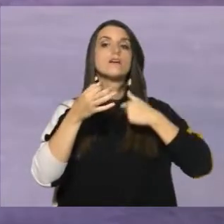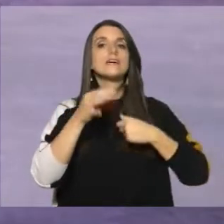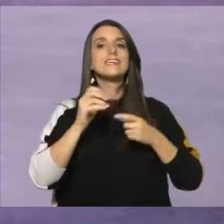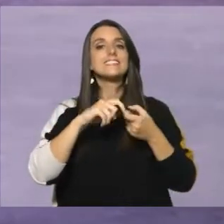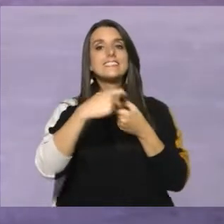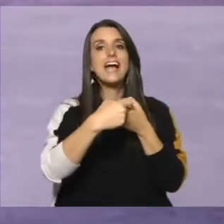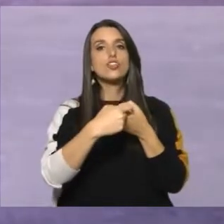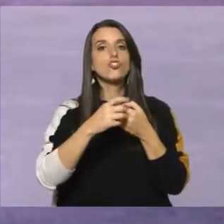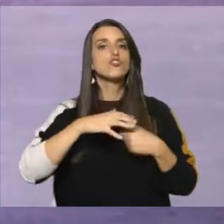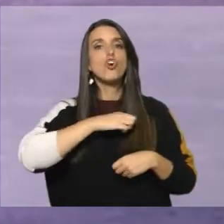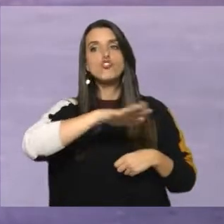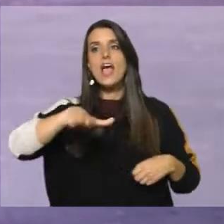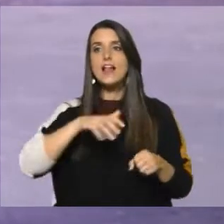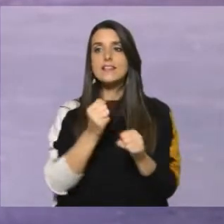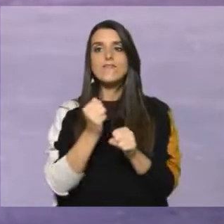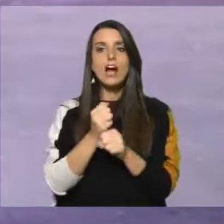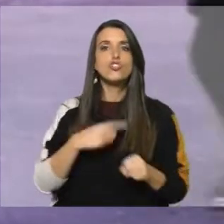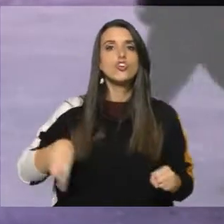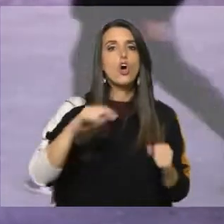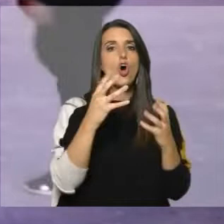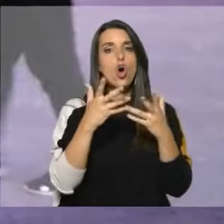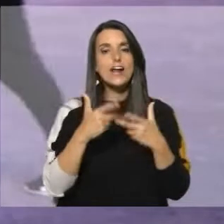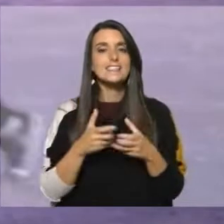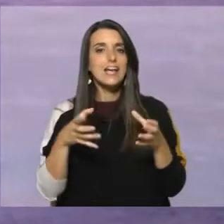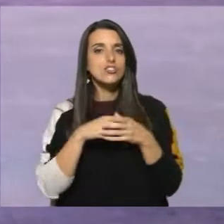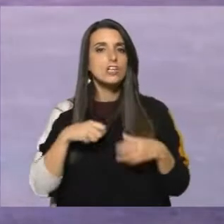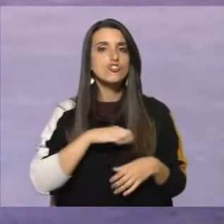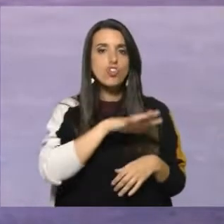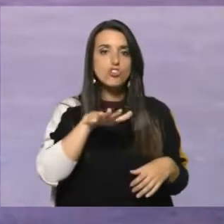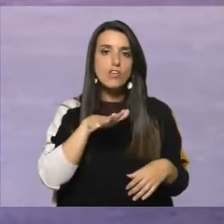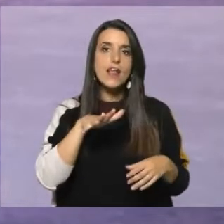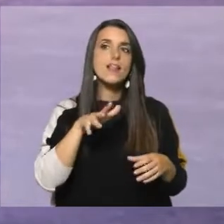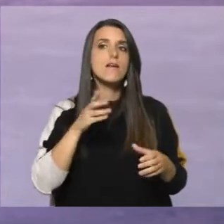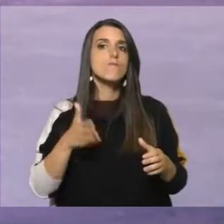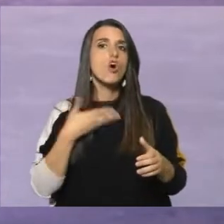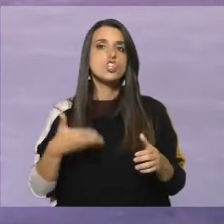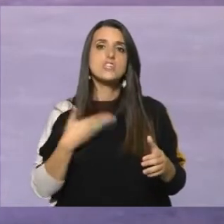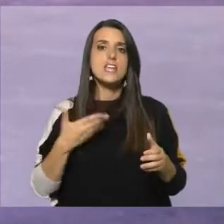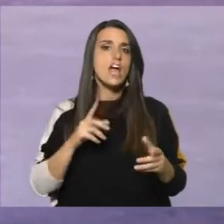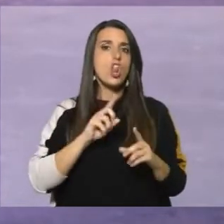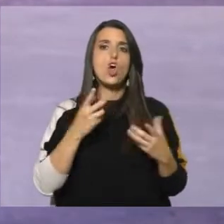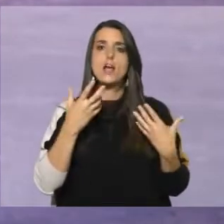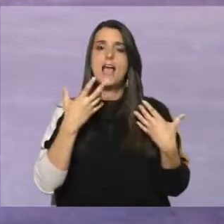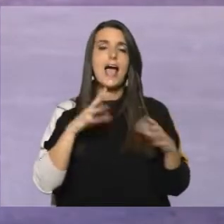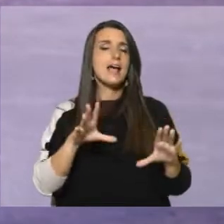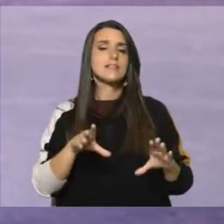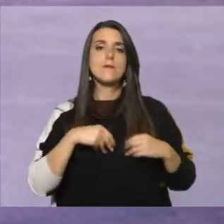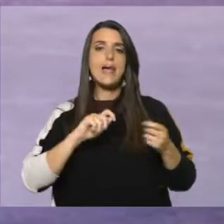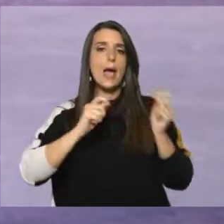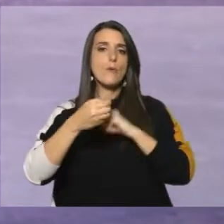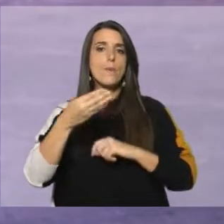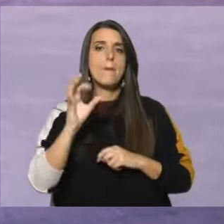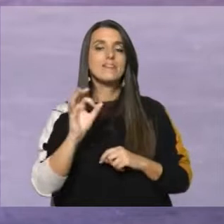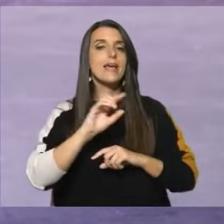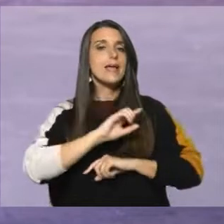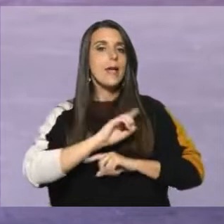sindicatos de trabajadores así como también organizaciones sociales, se manifiestan en rechazo a la reforma de la Seguridad Social, así como también